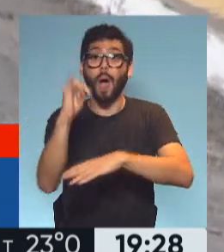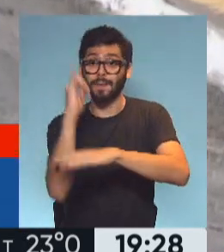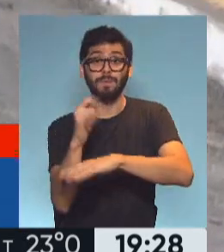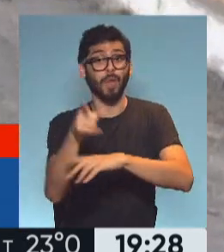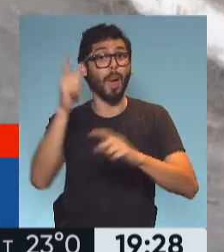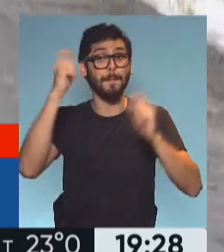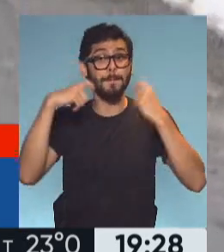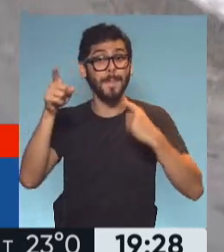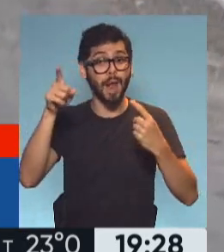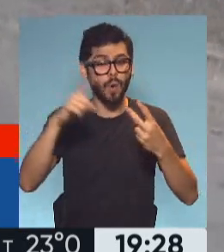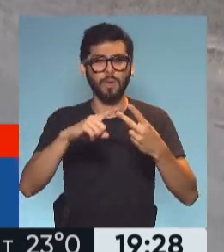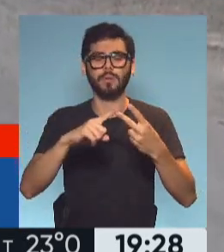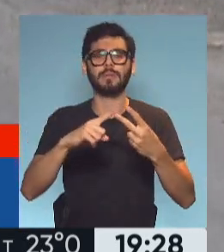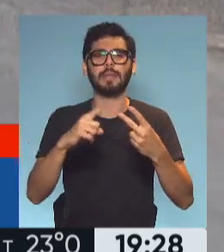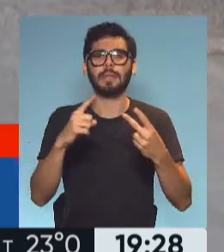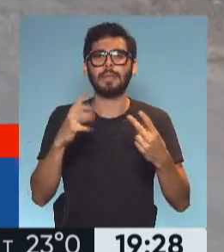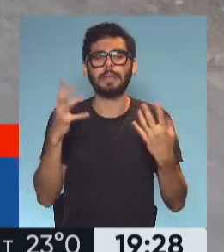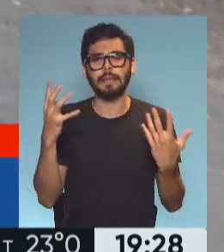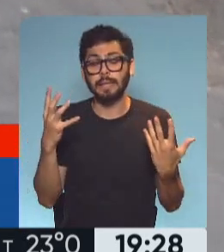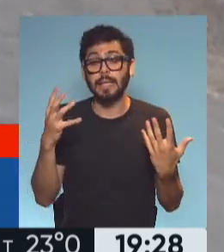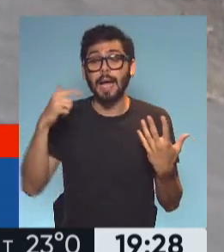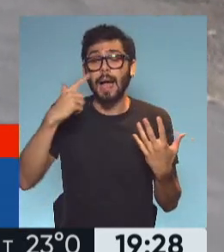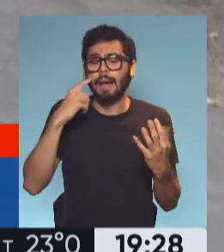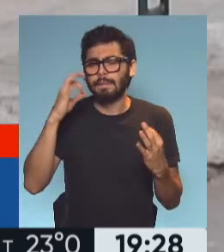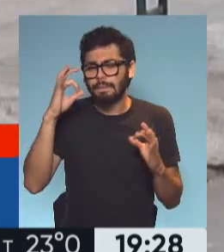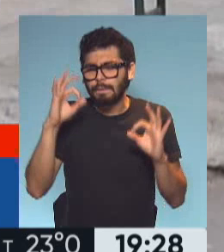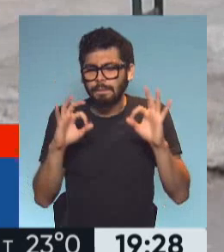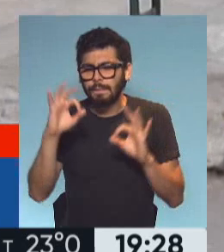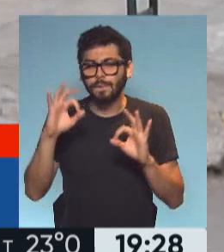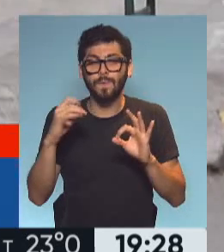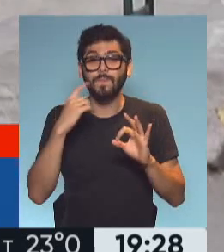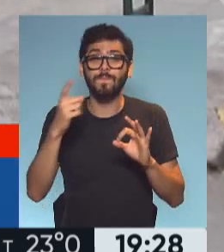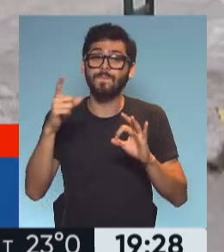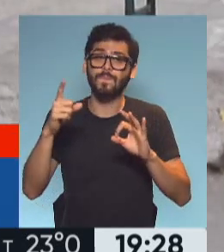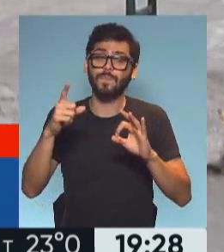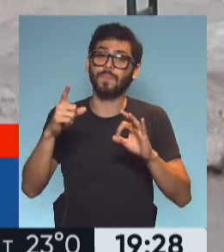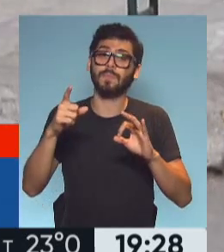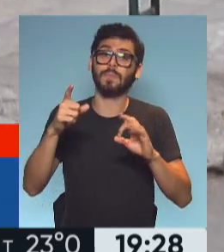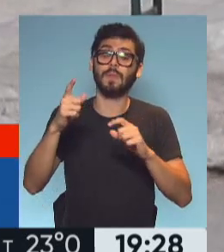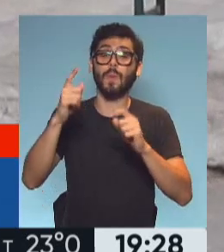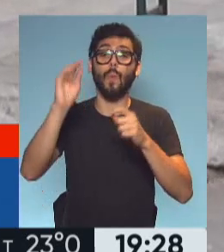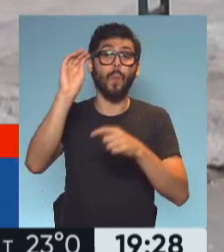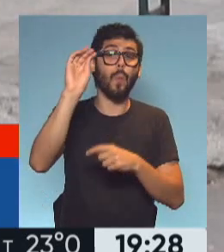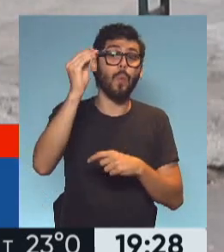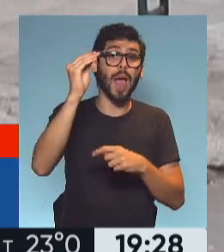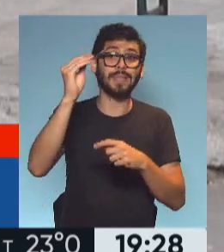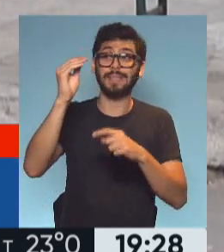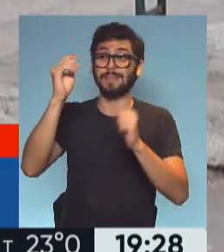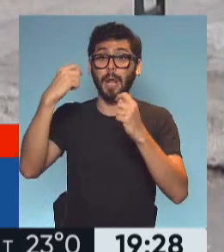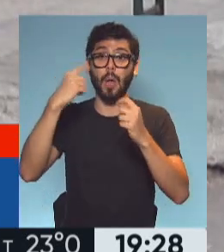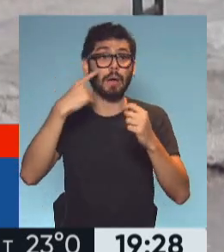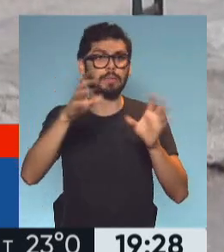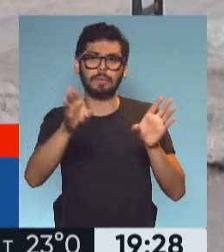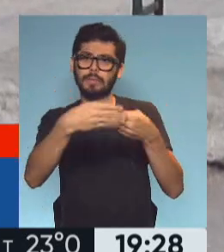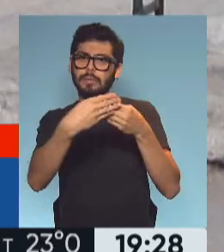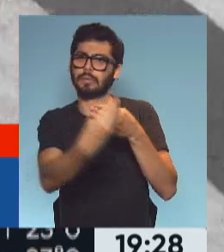aquí, la idea es evaluar o la posibilidad es cerrar la frontera con Brasil, siempre al